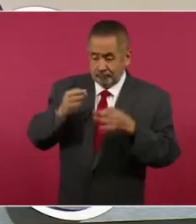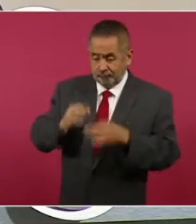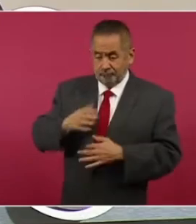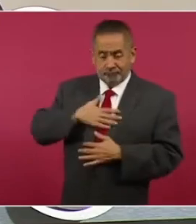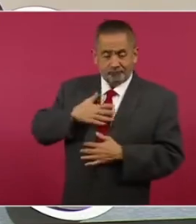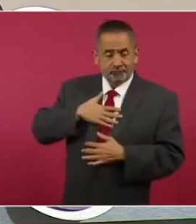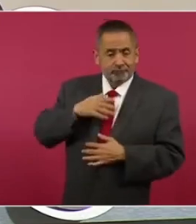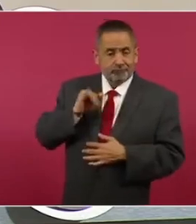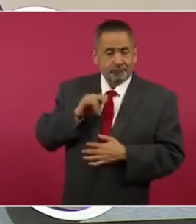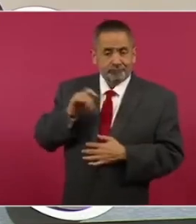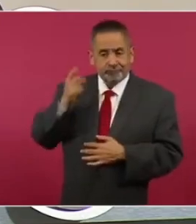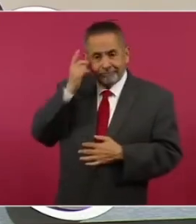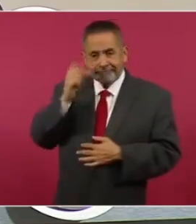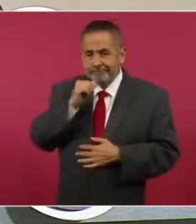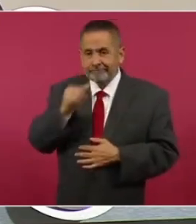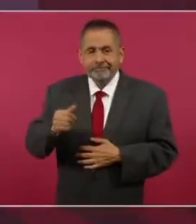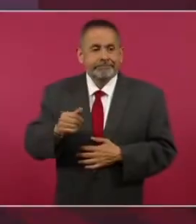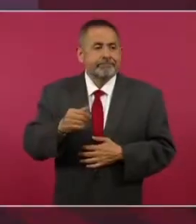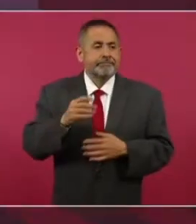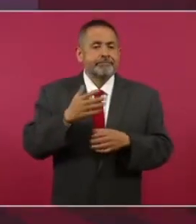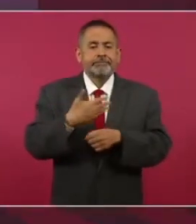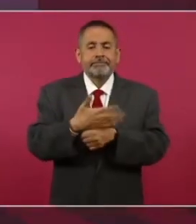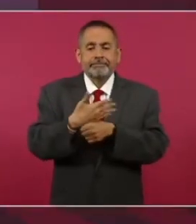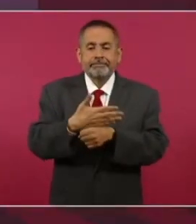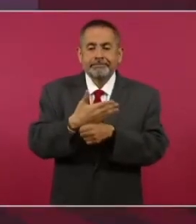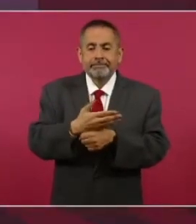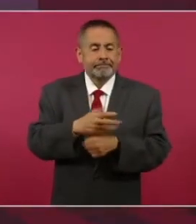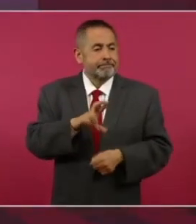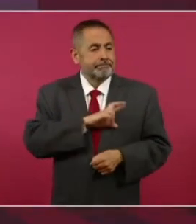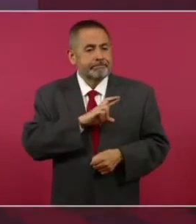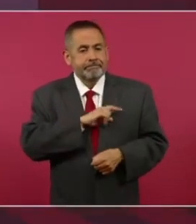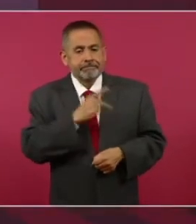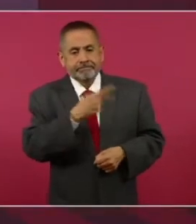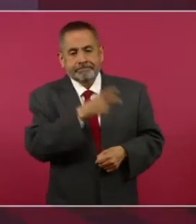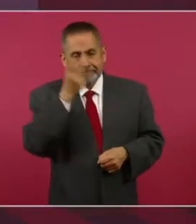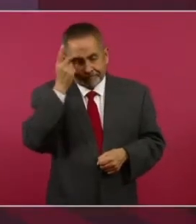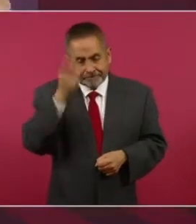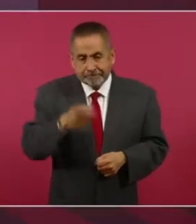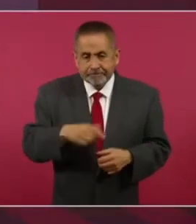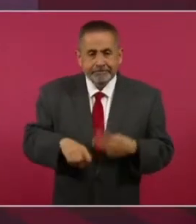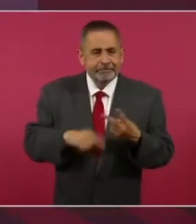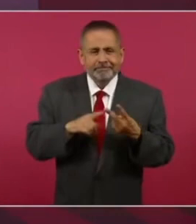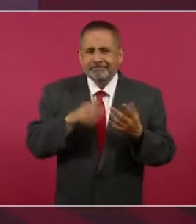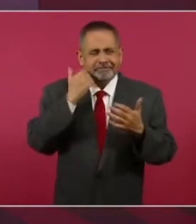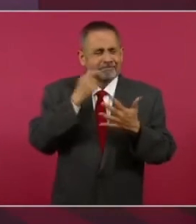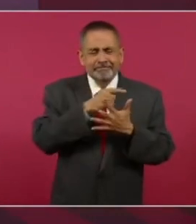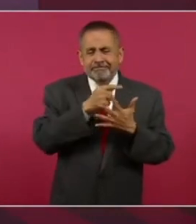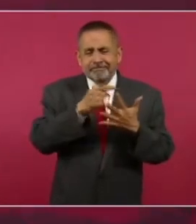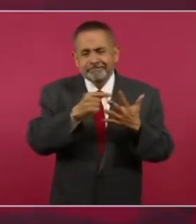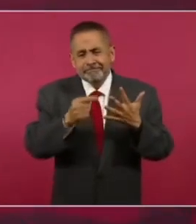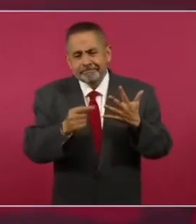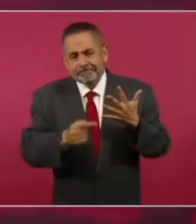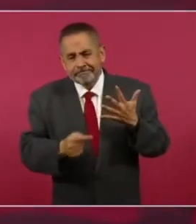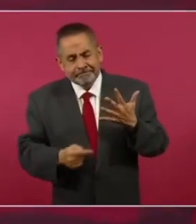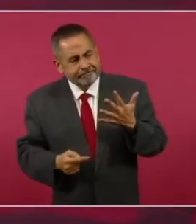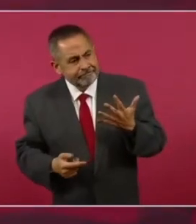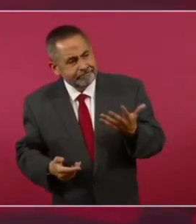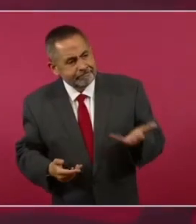las ambulancias son particulares, el servicio de lo que quiera, de todas las